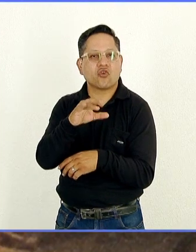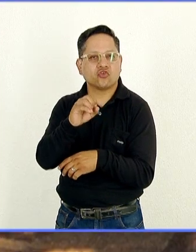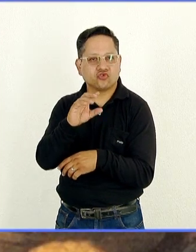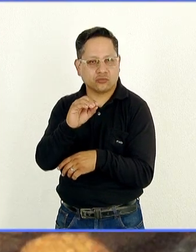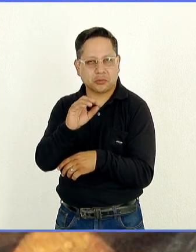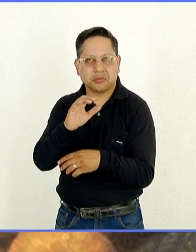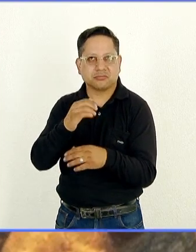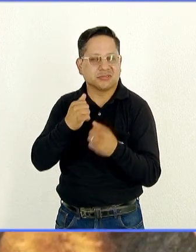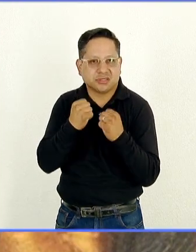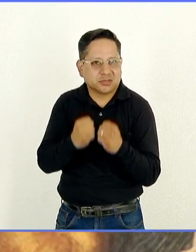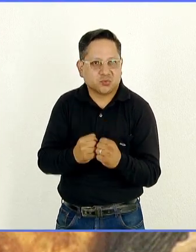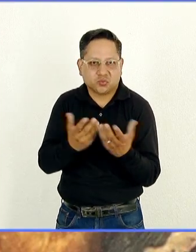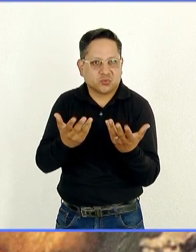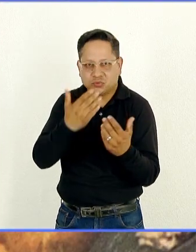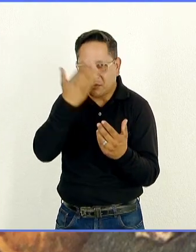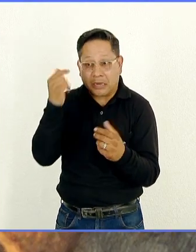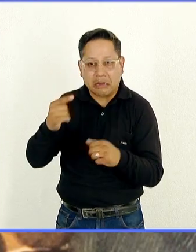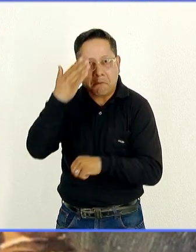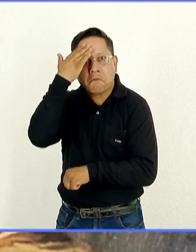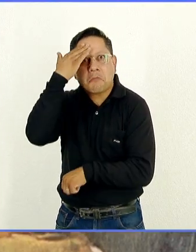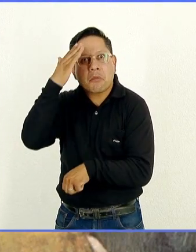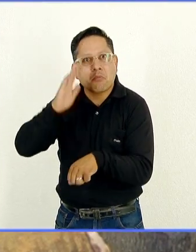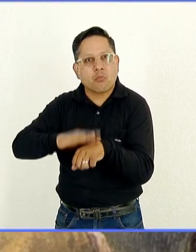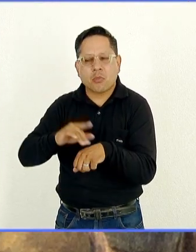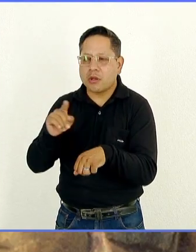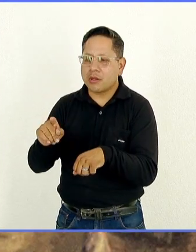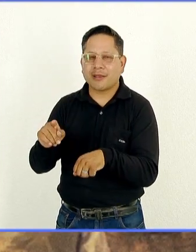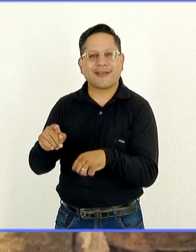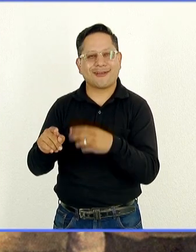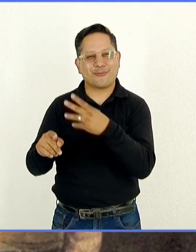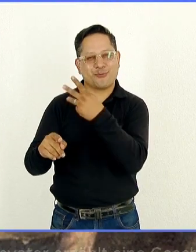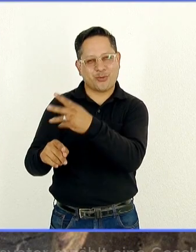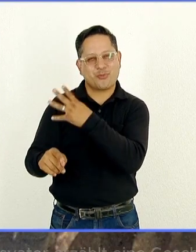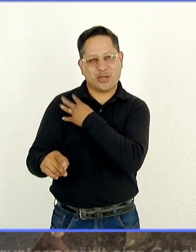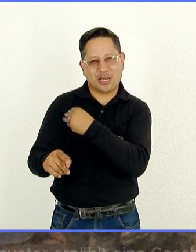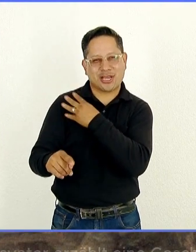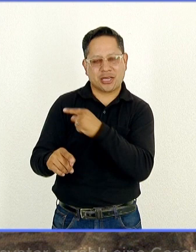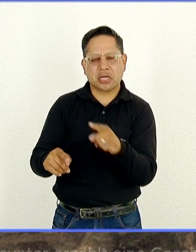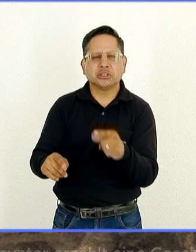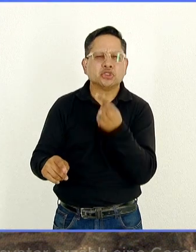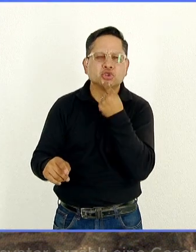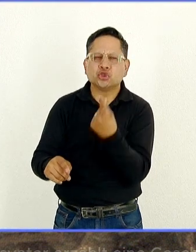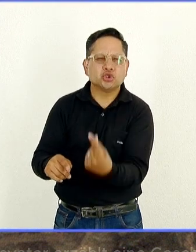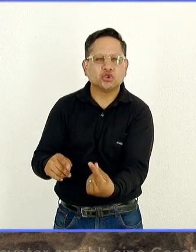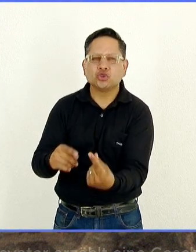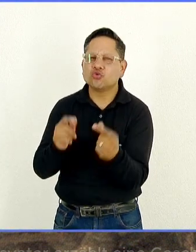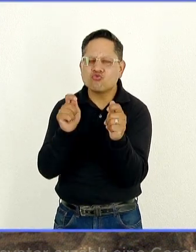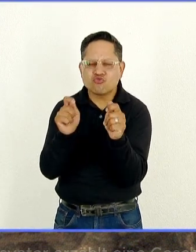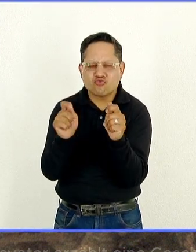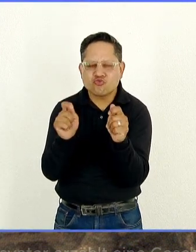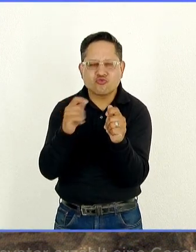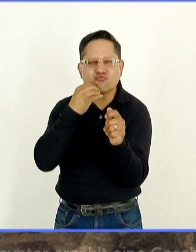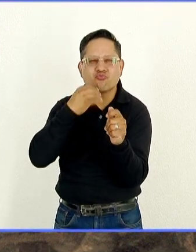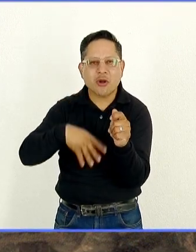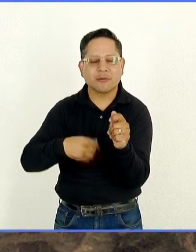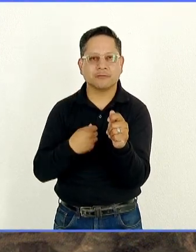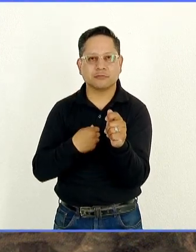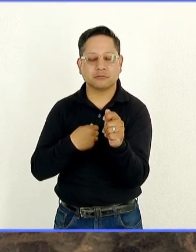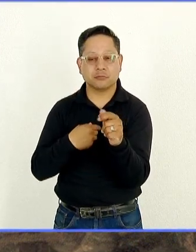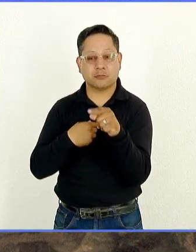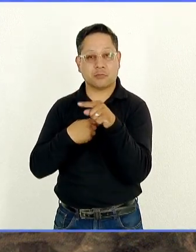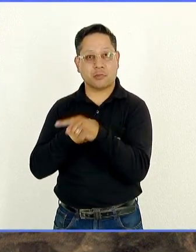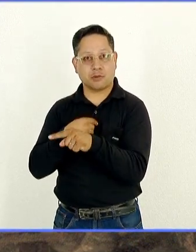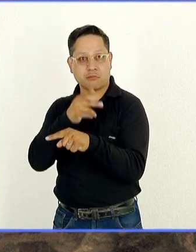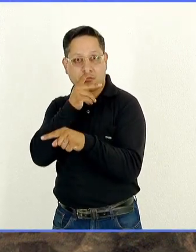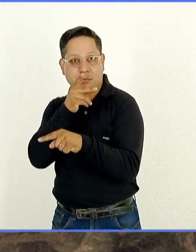Sinforiano, no estoy muy seguro, se la sabía de memoria y una tarde se la dijo a su hija que entonces era una niña encantadora. A su vez,